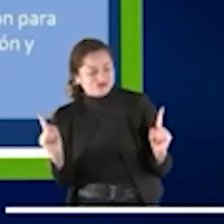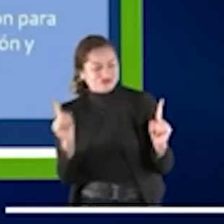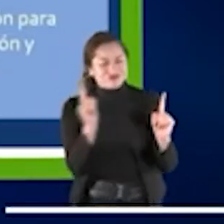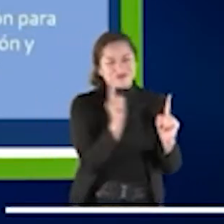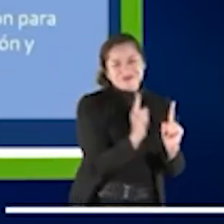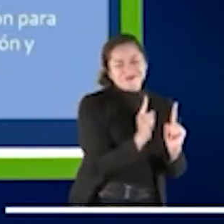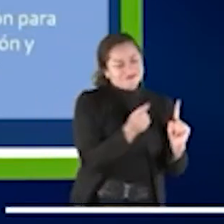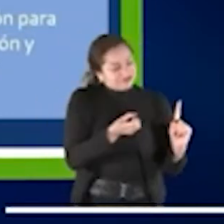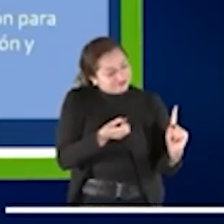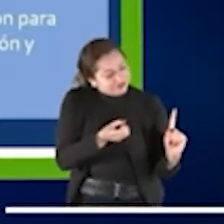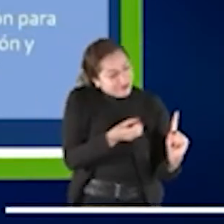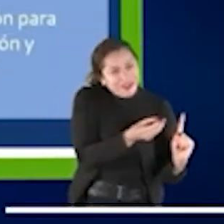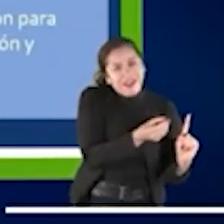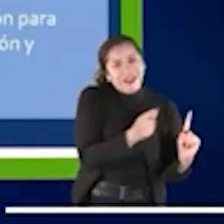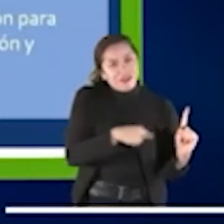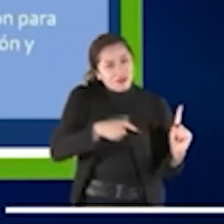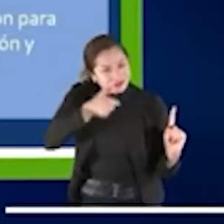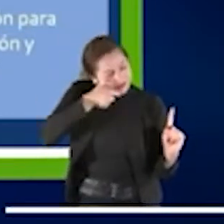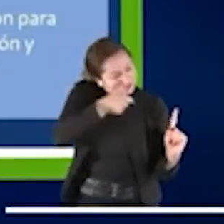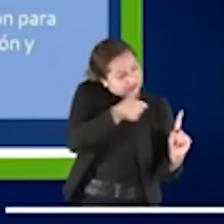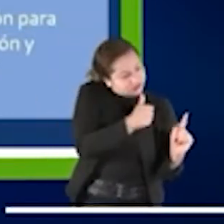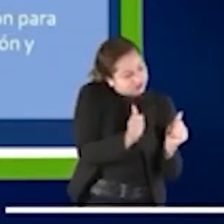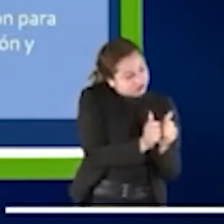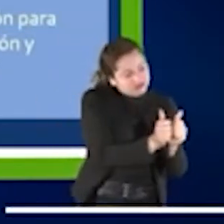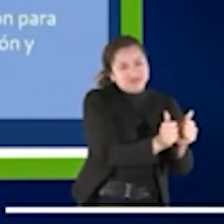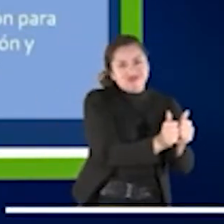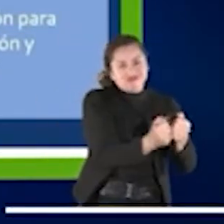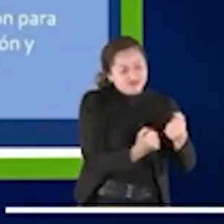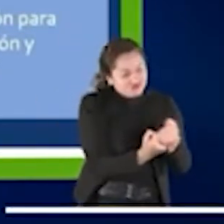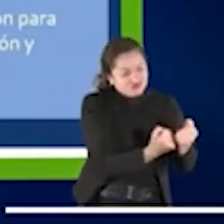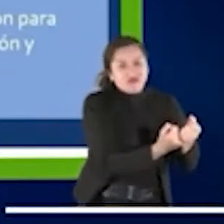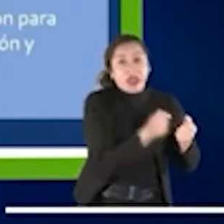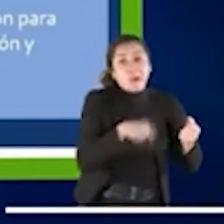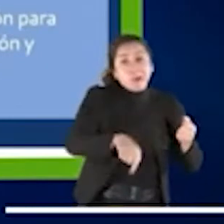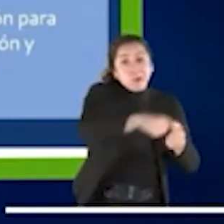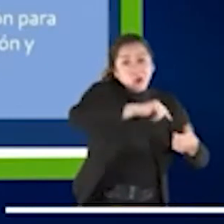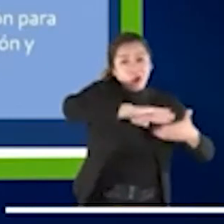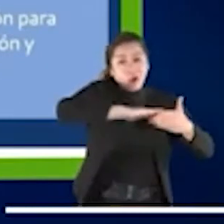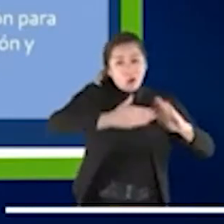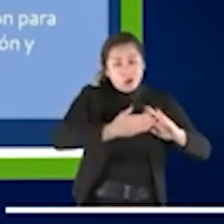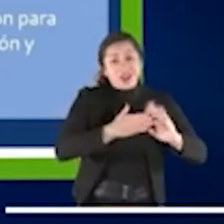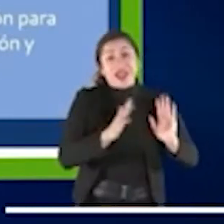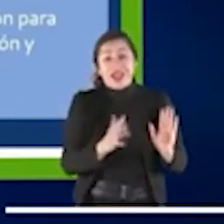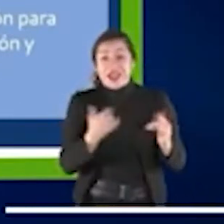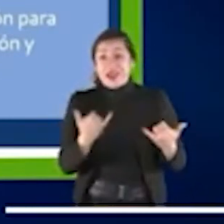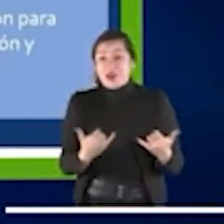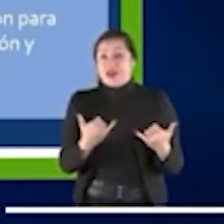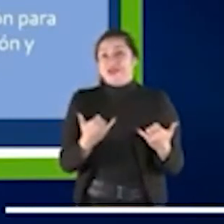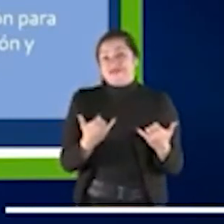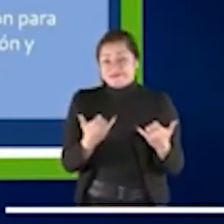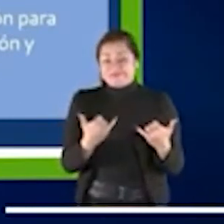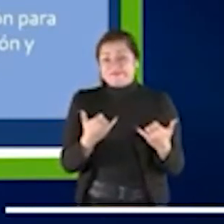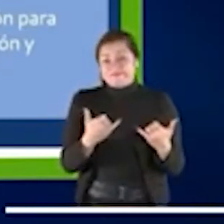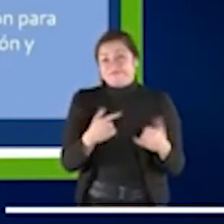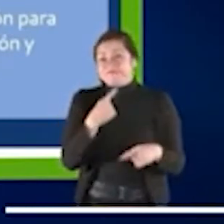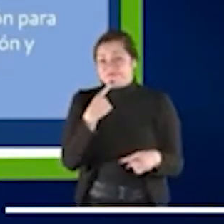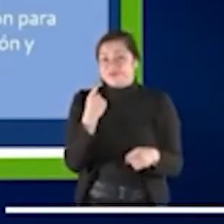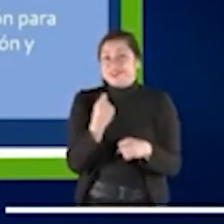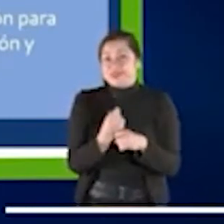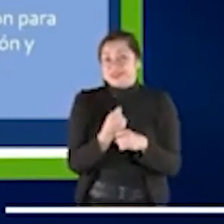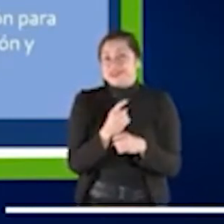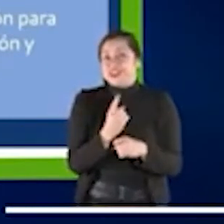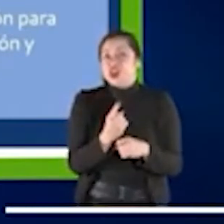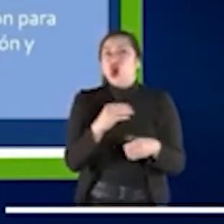de seguimiento en la comunidad, etcétera, lo que se complica mucho durante el confinamiento